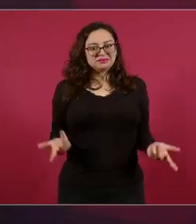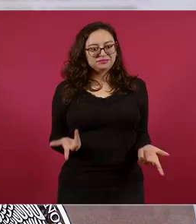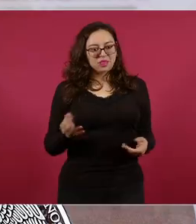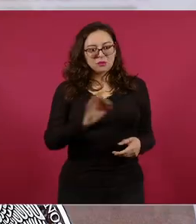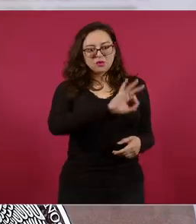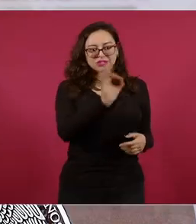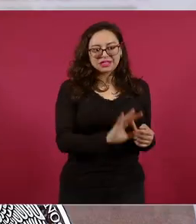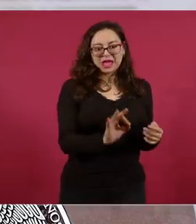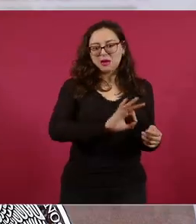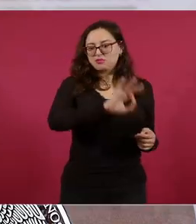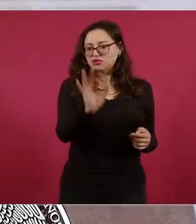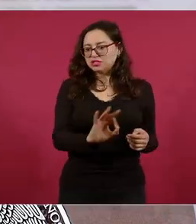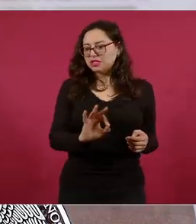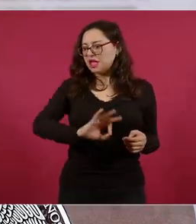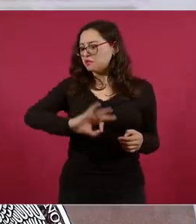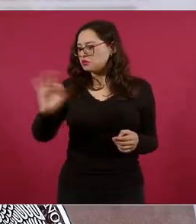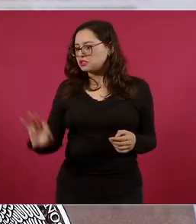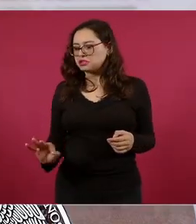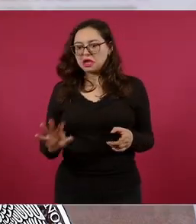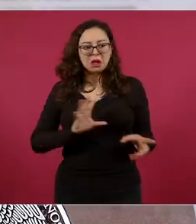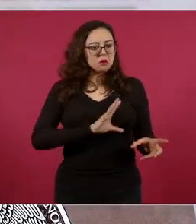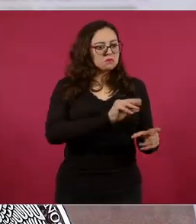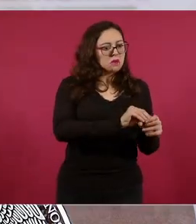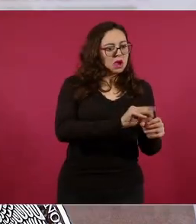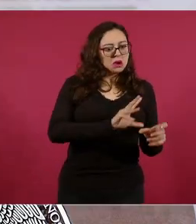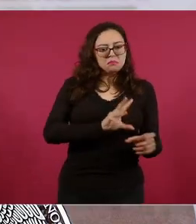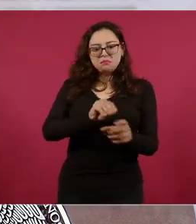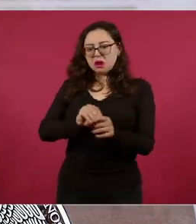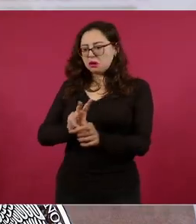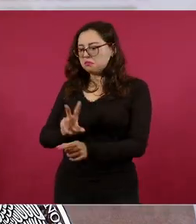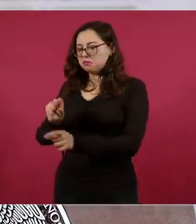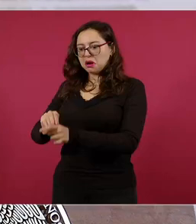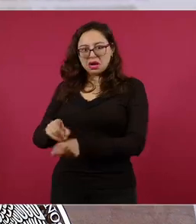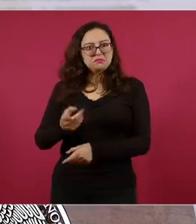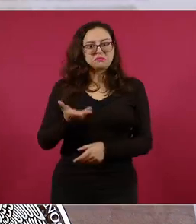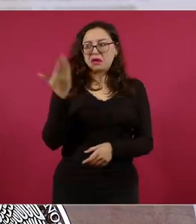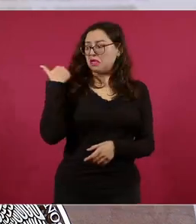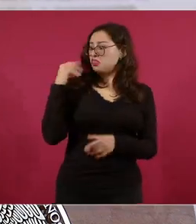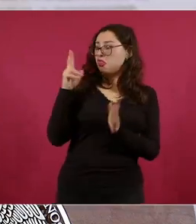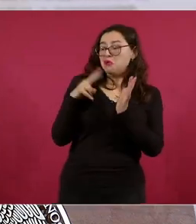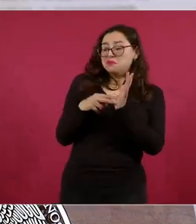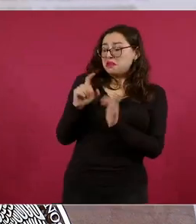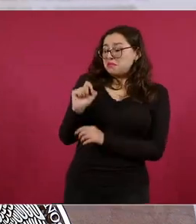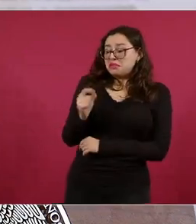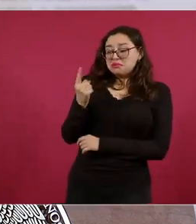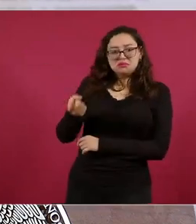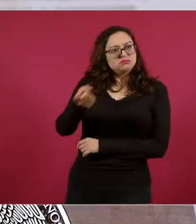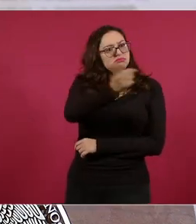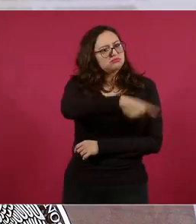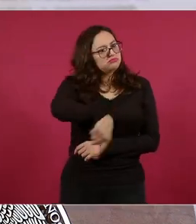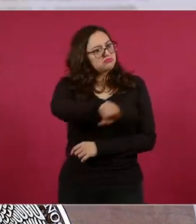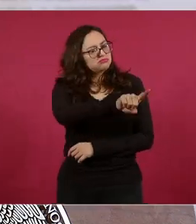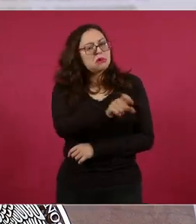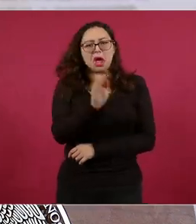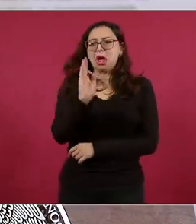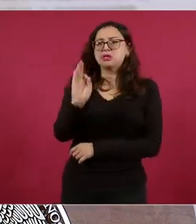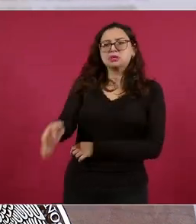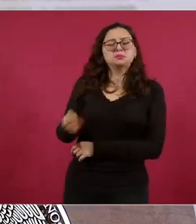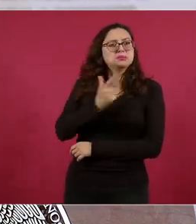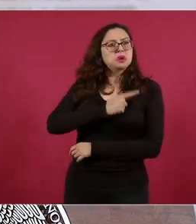distribuirse los diputados plurinominales. Miren, y es que esto comprueba que cuando les conviene